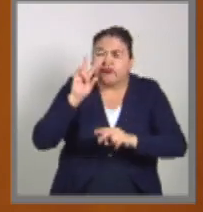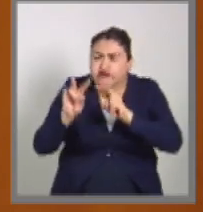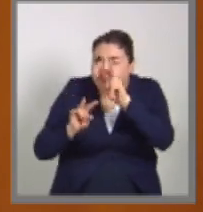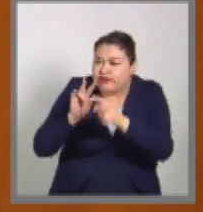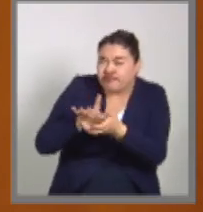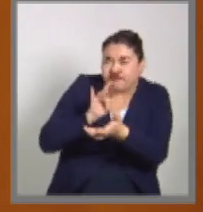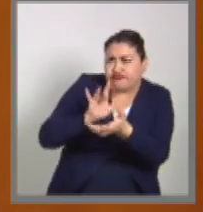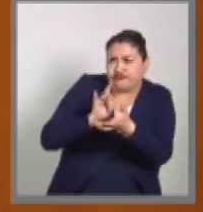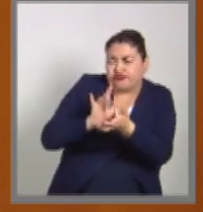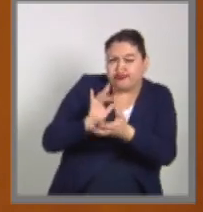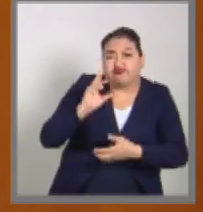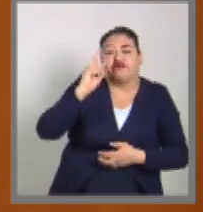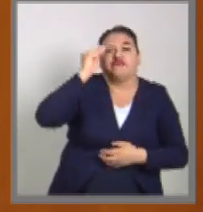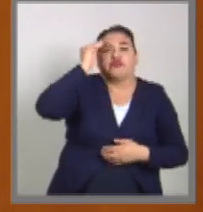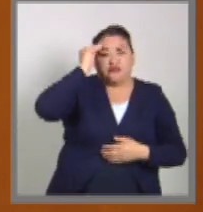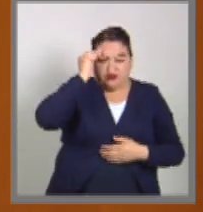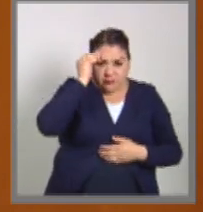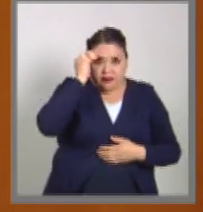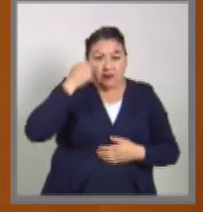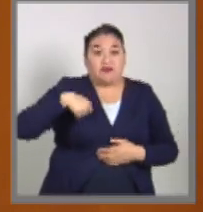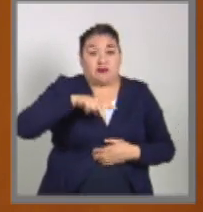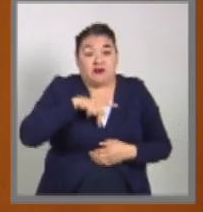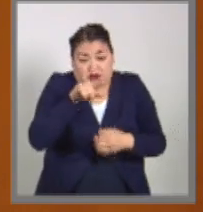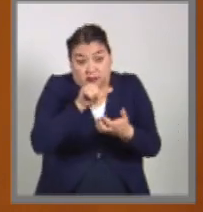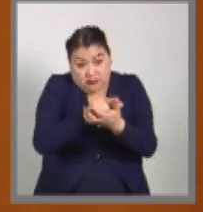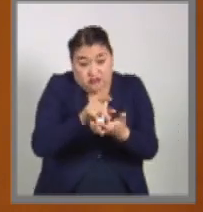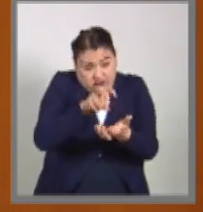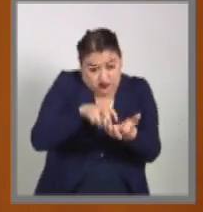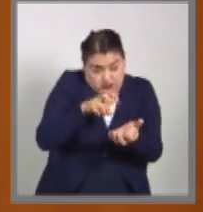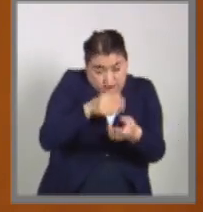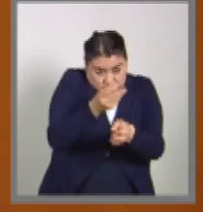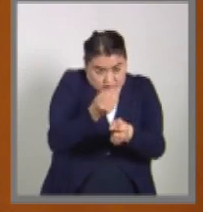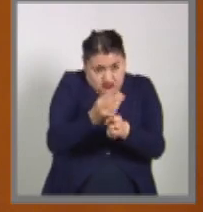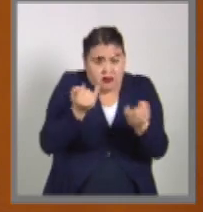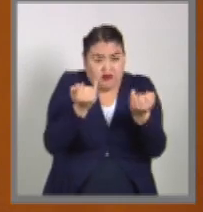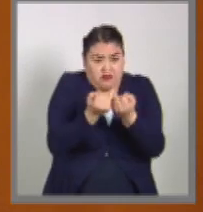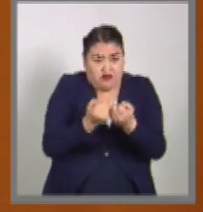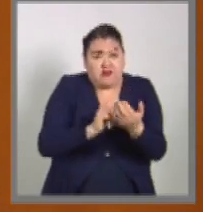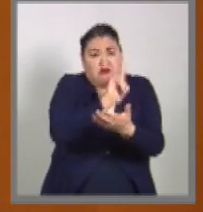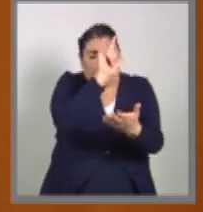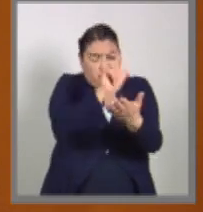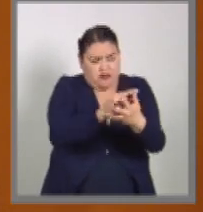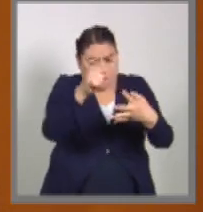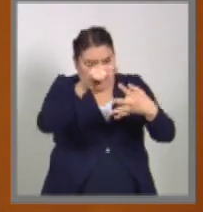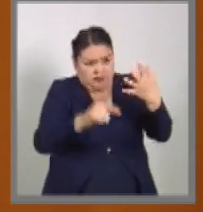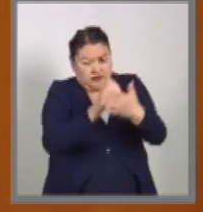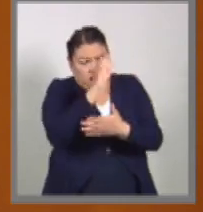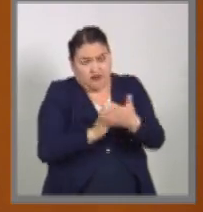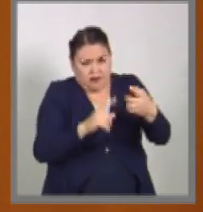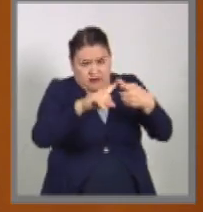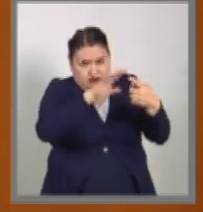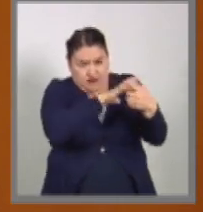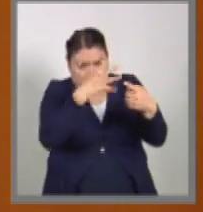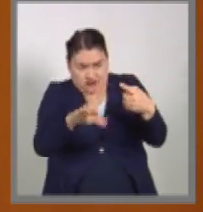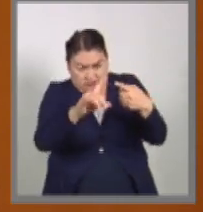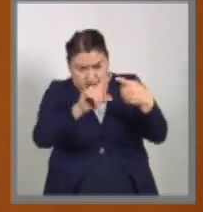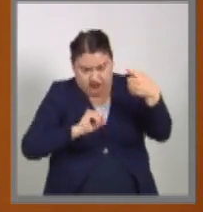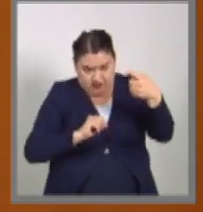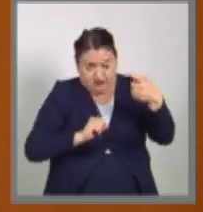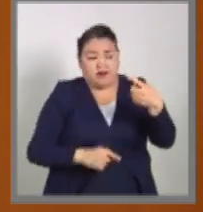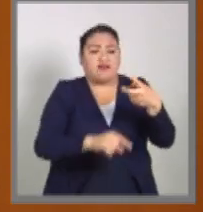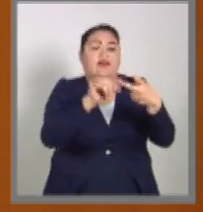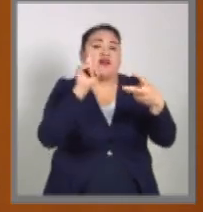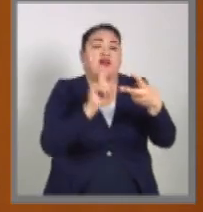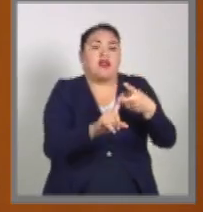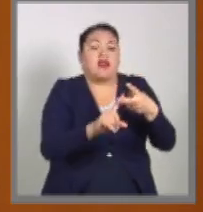y aprender también de lo que tendríamos que mejorar en esta ley. Disposiciones generales es el primer capítulo, de la